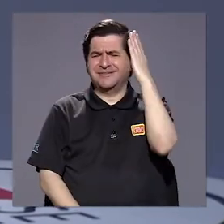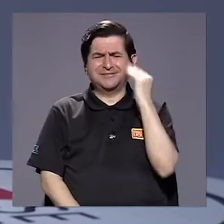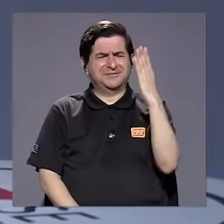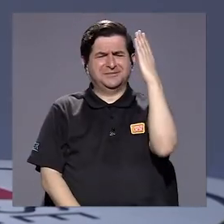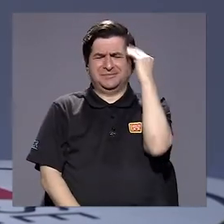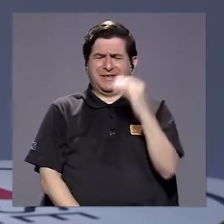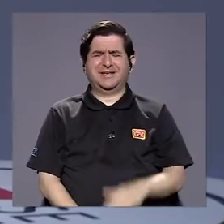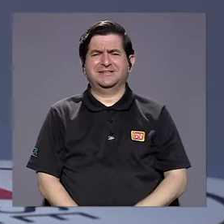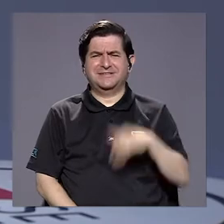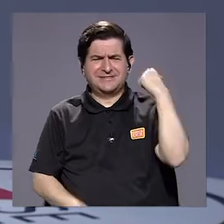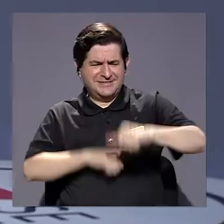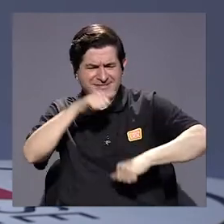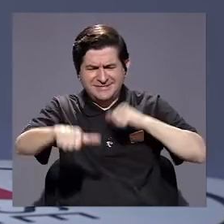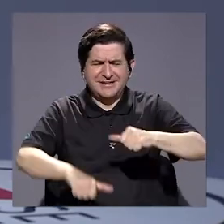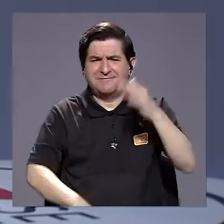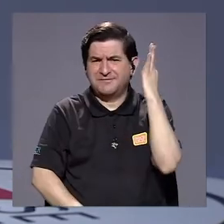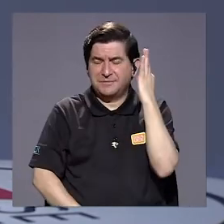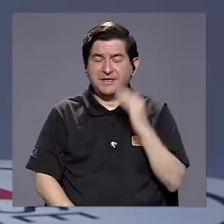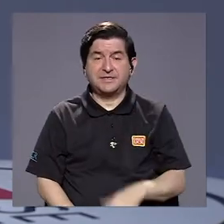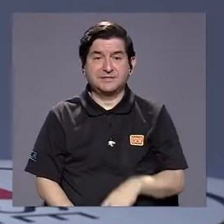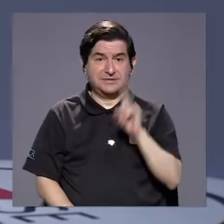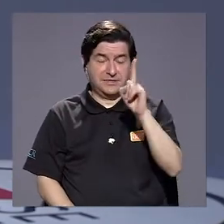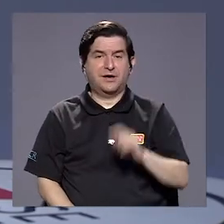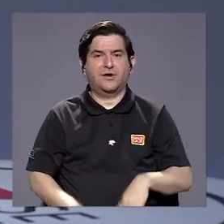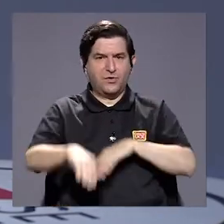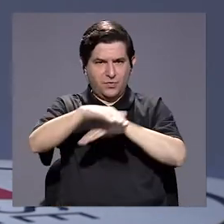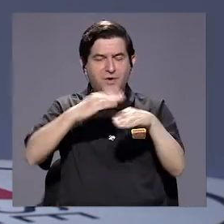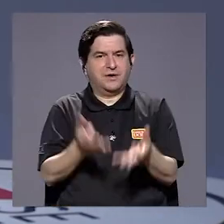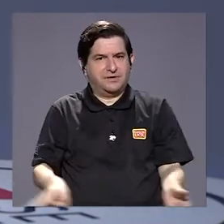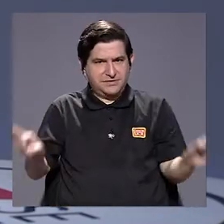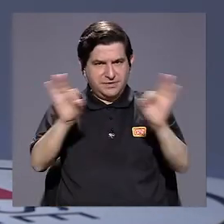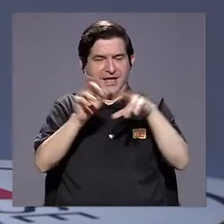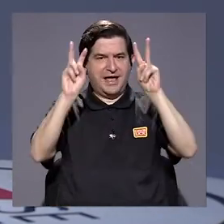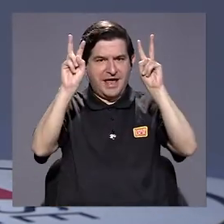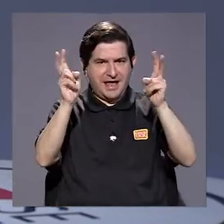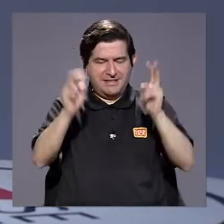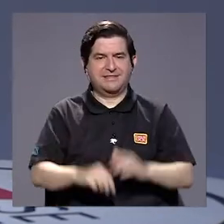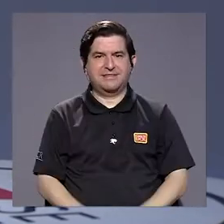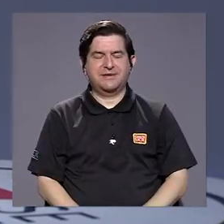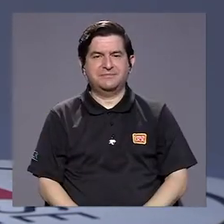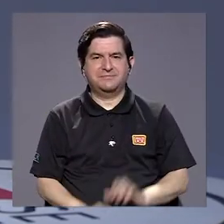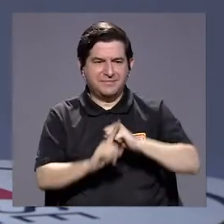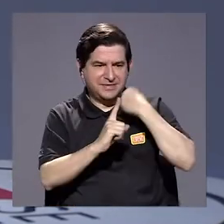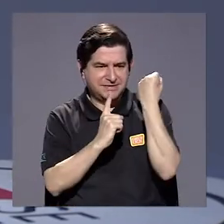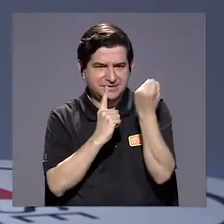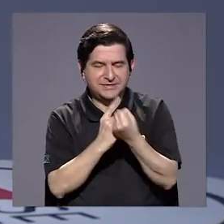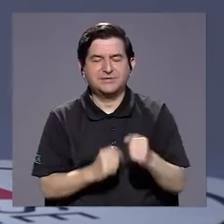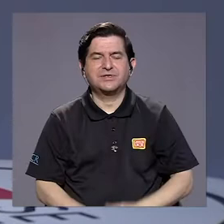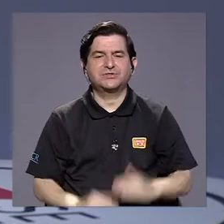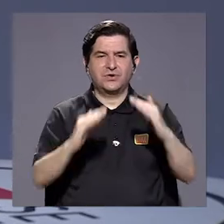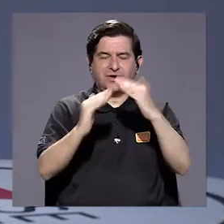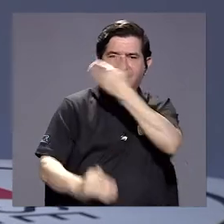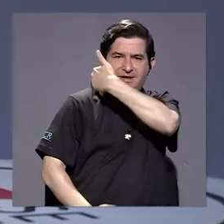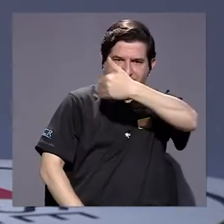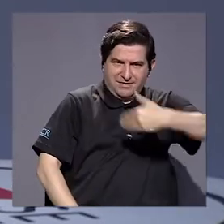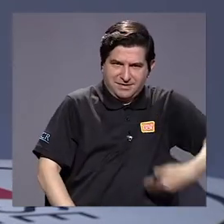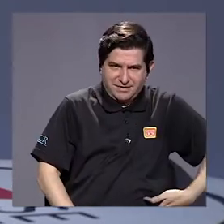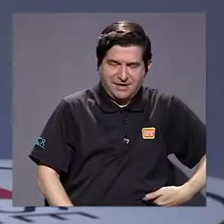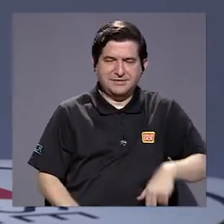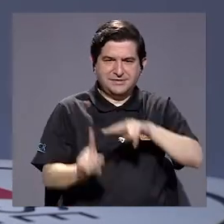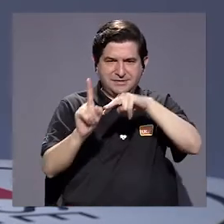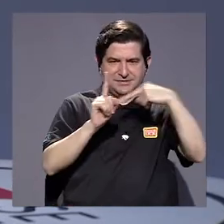experiencia, feminista, pero una referente ahora también en temas de asuntos desde casa presidencial,